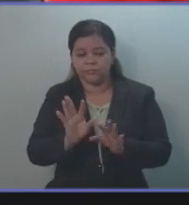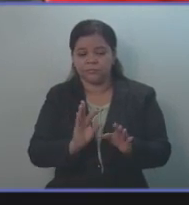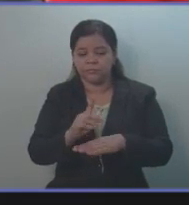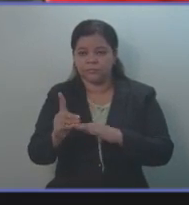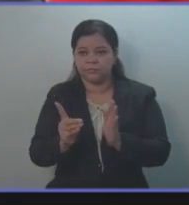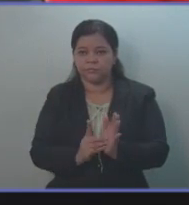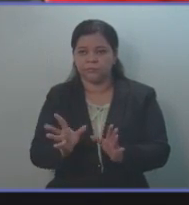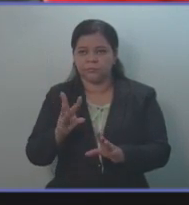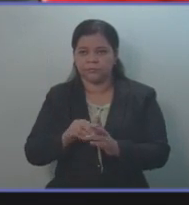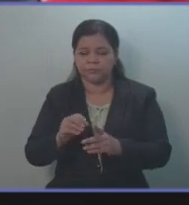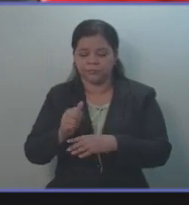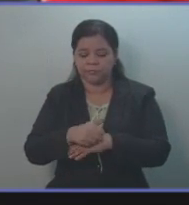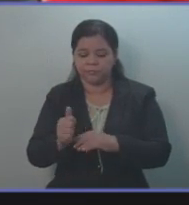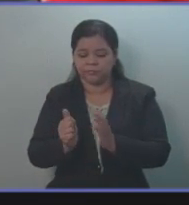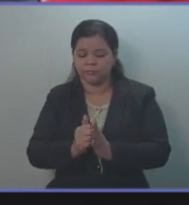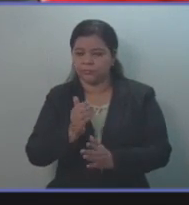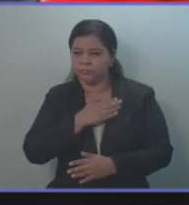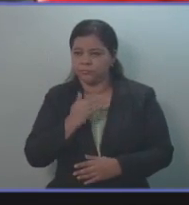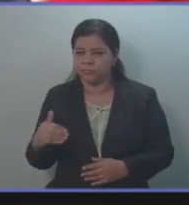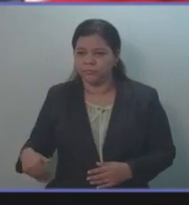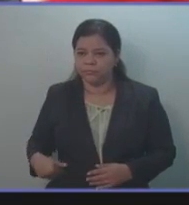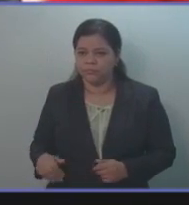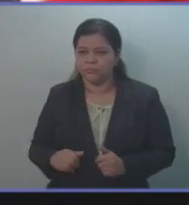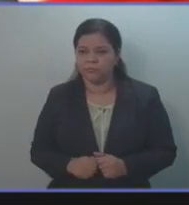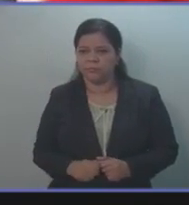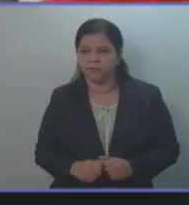conforman esta Asamblea Legislativa, señor Presidente.